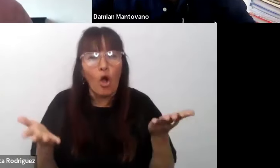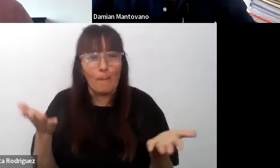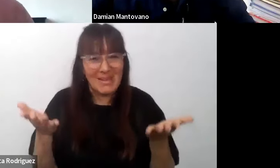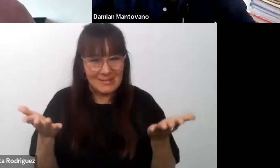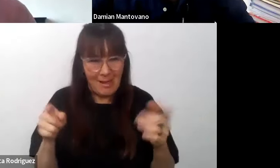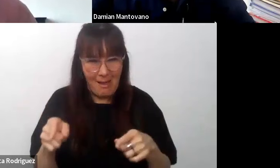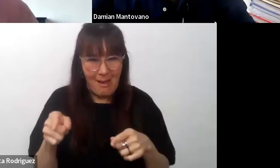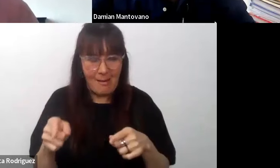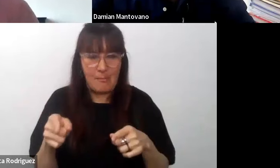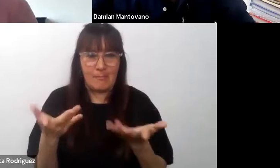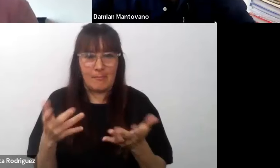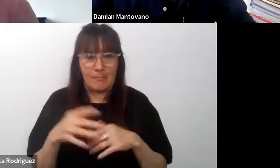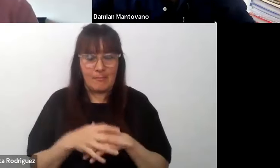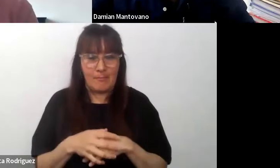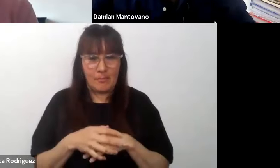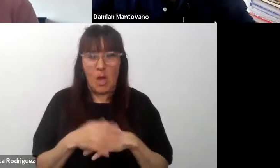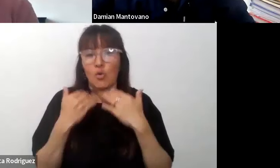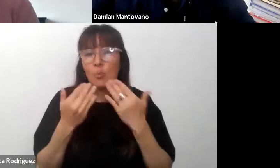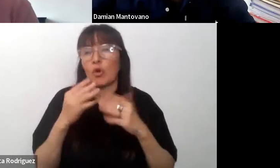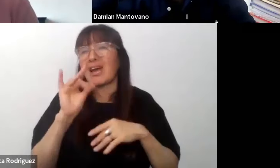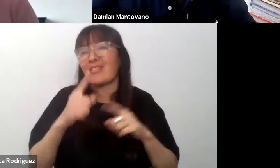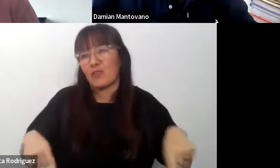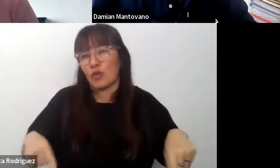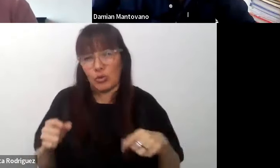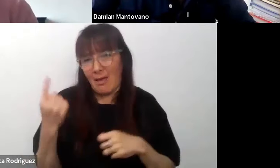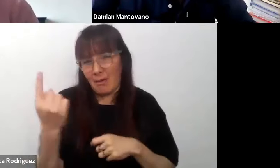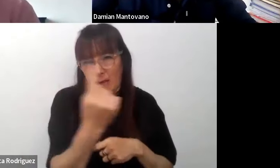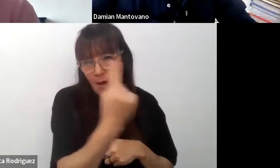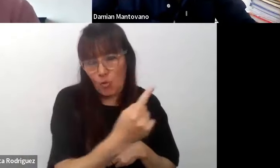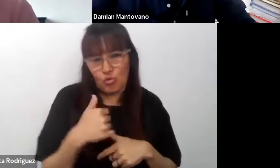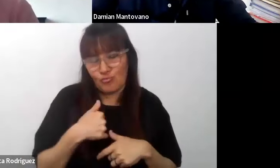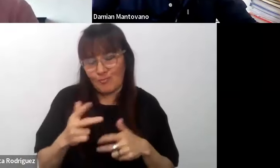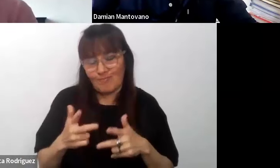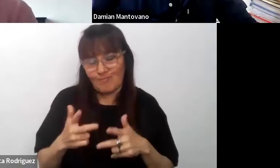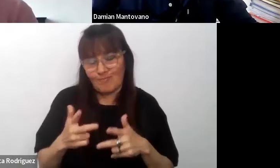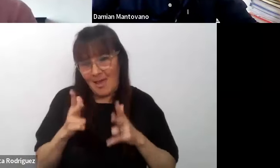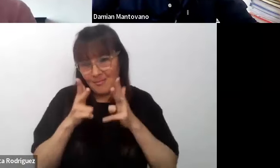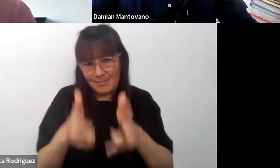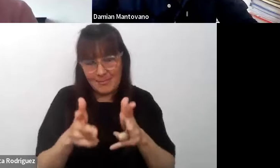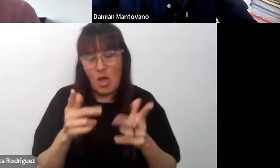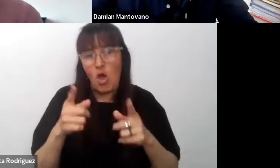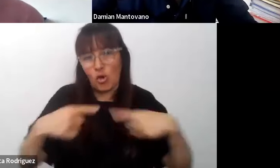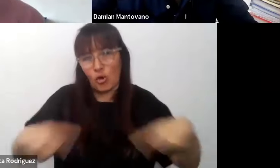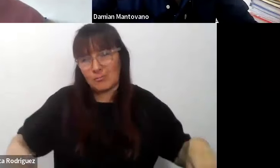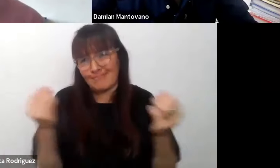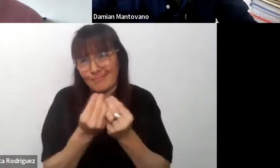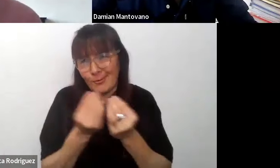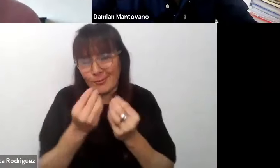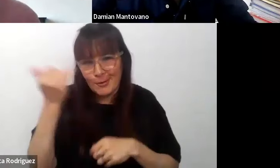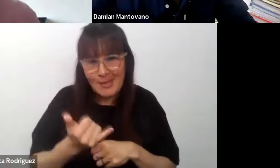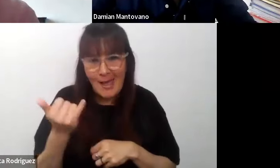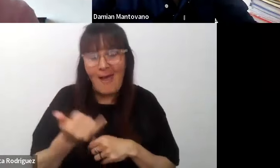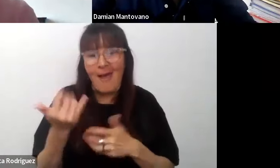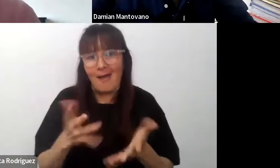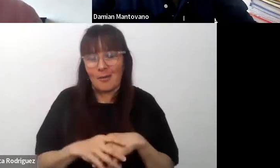para poder continuar a pesar de las dificultades de los alumnos bueno esto es lo que quería decir hay muchas cosas que hay que hacer si el futuro está ante